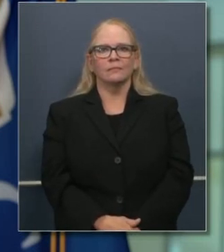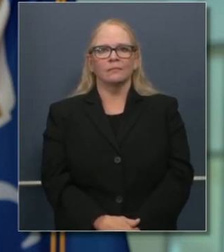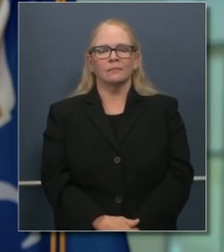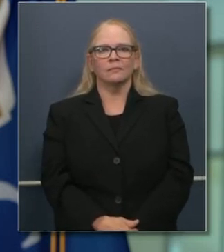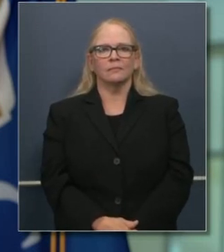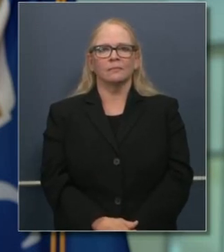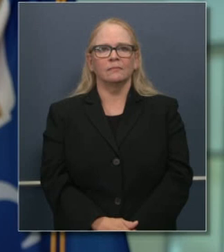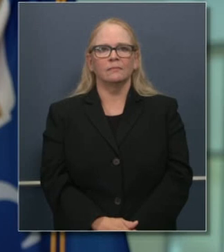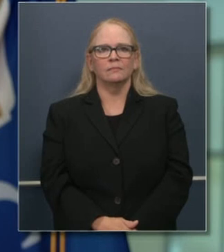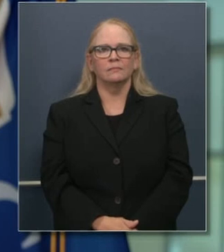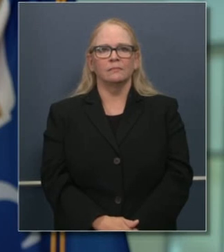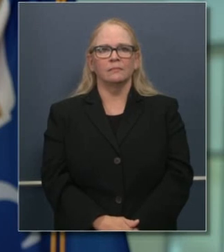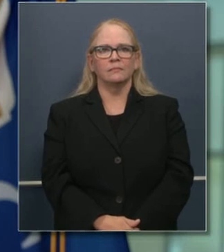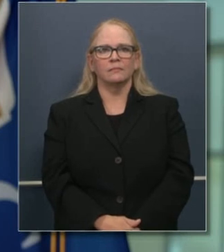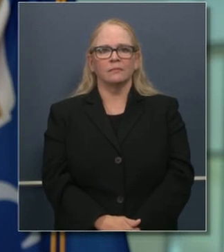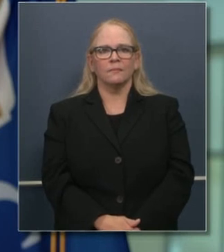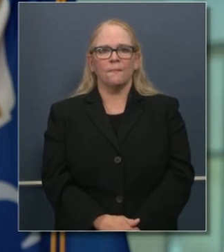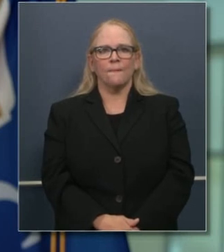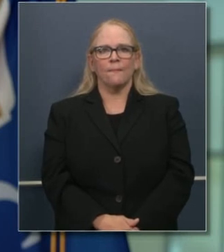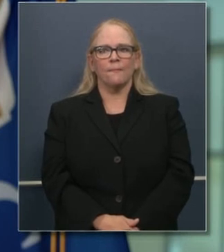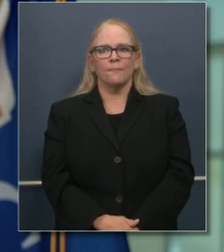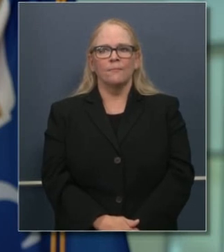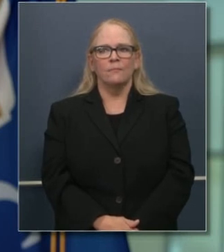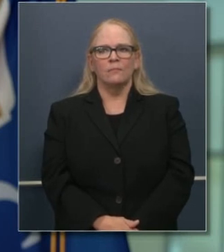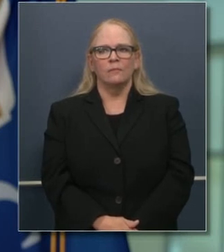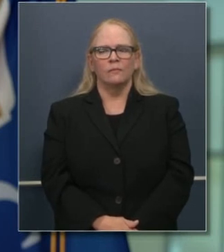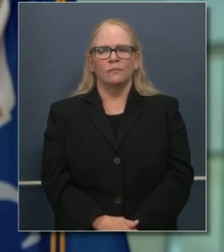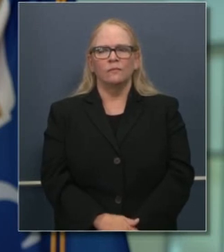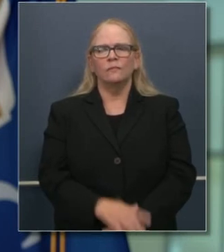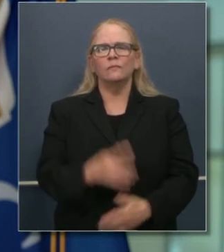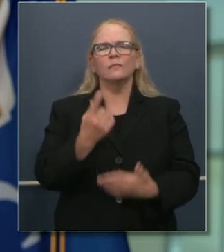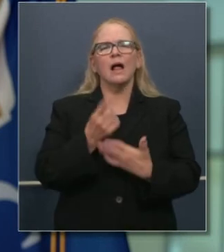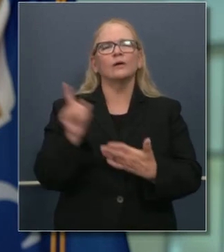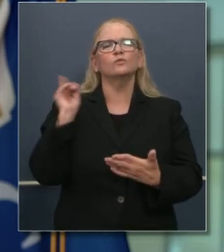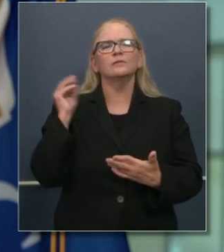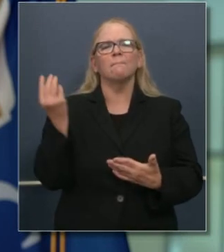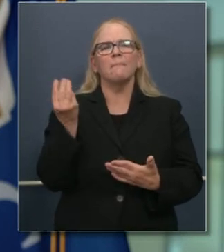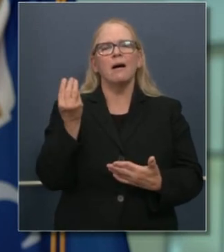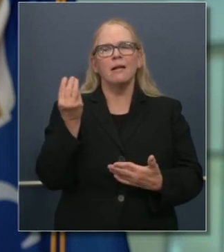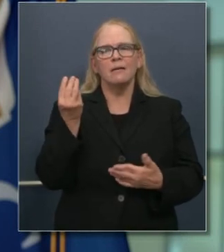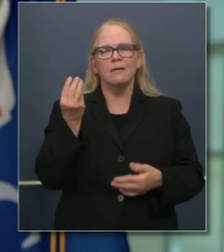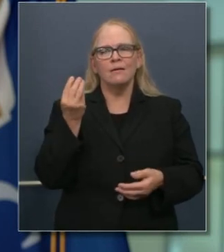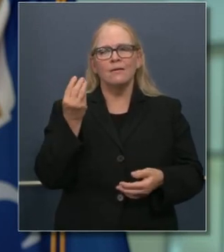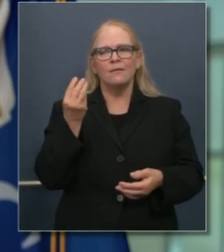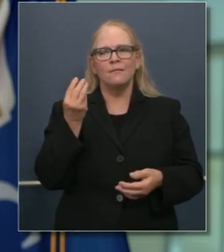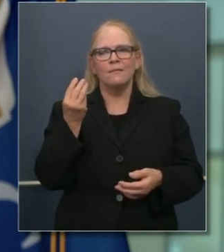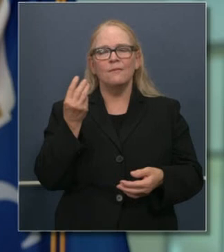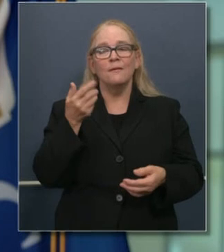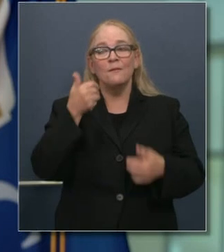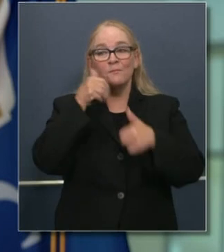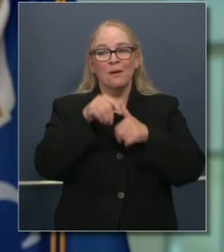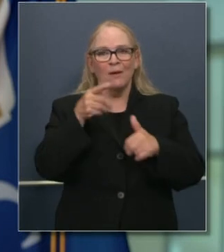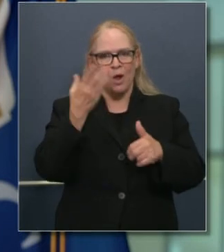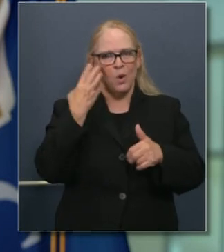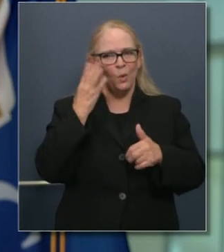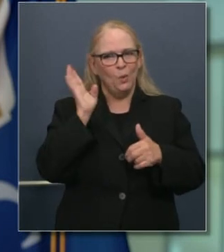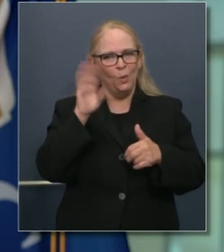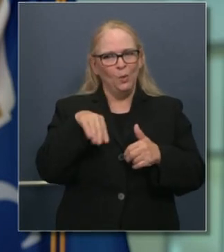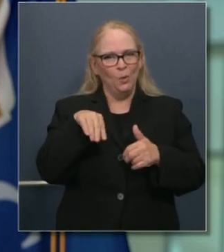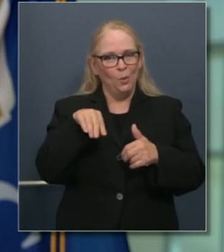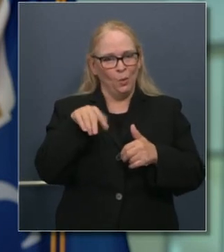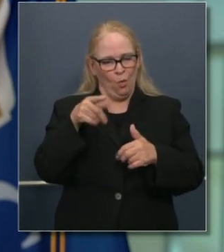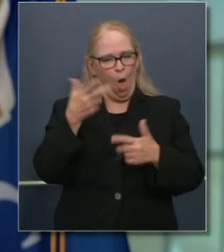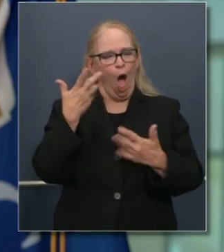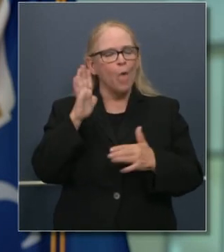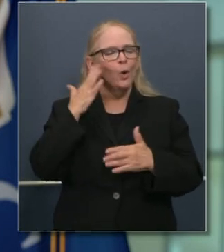¿Qué tal, gobernador? Cuando tuvo su rueda de prensa la semana pasada, ¿supó usted que hubo problemas